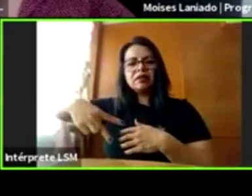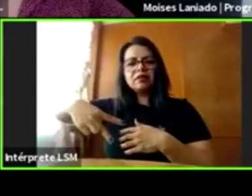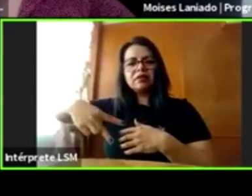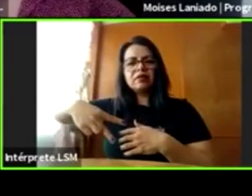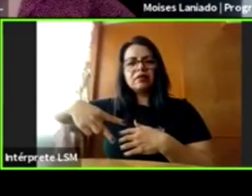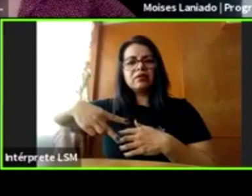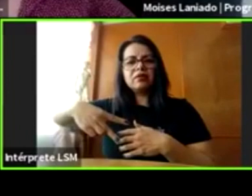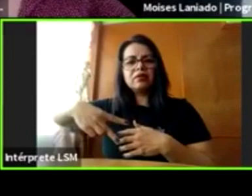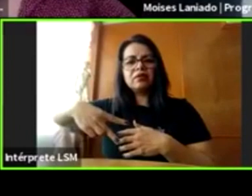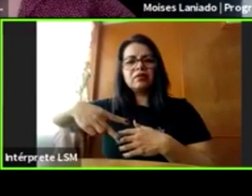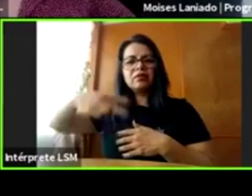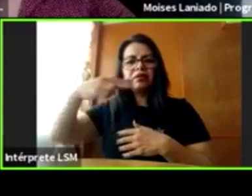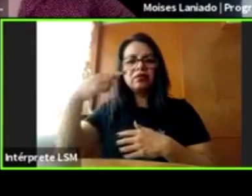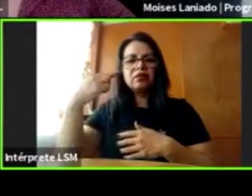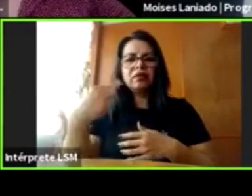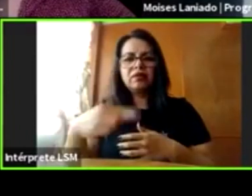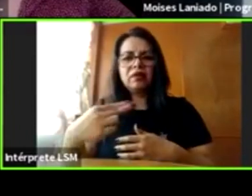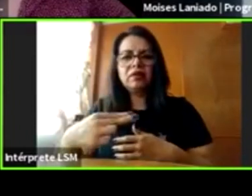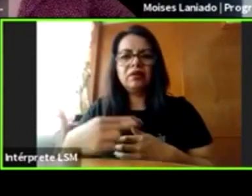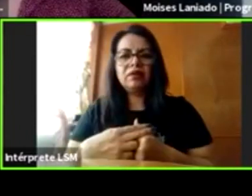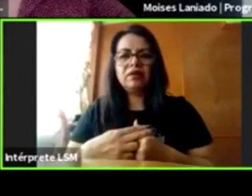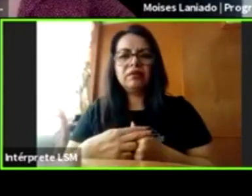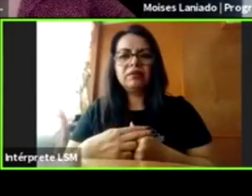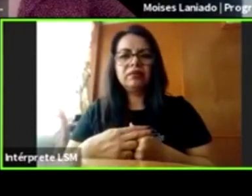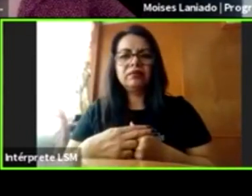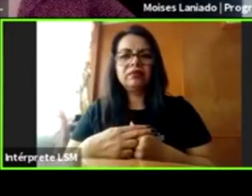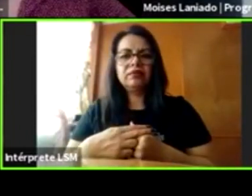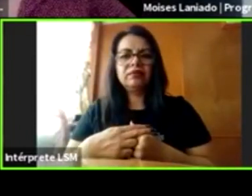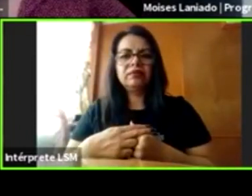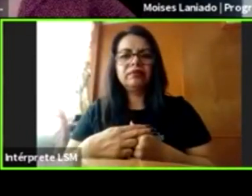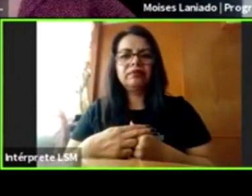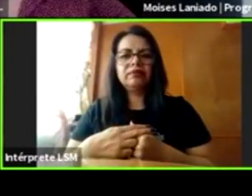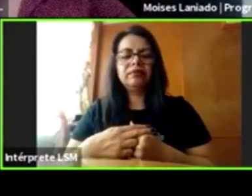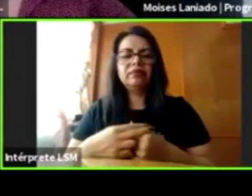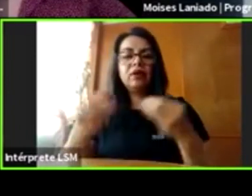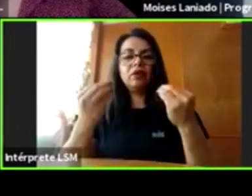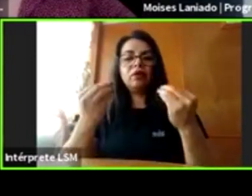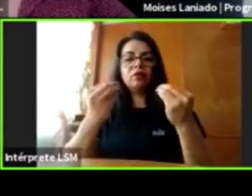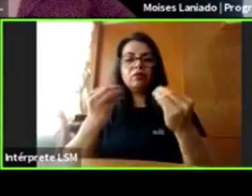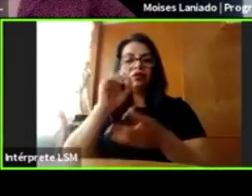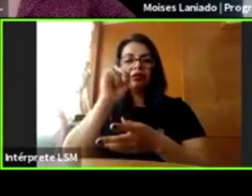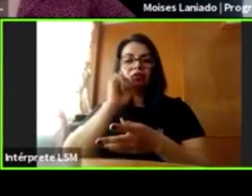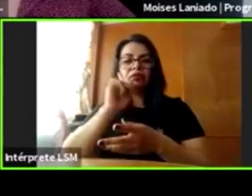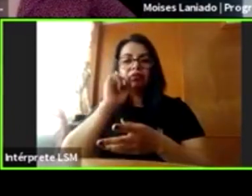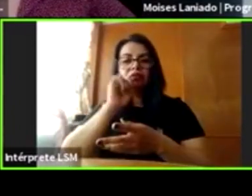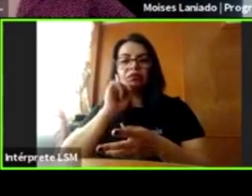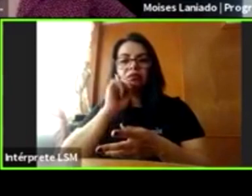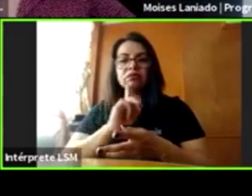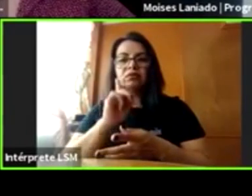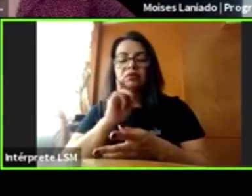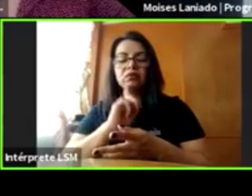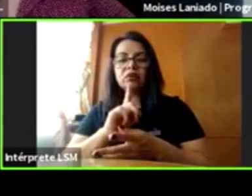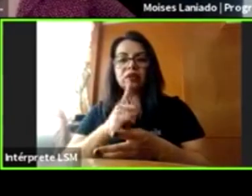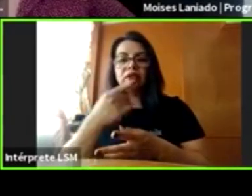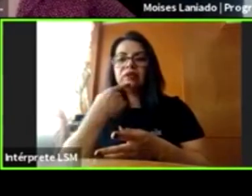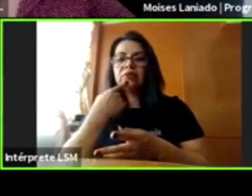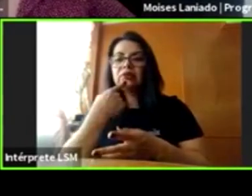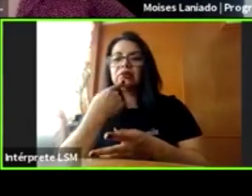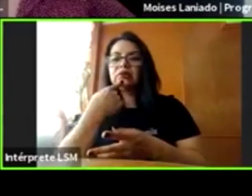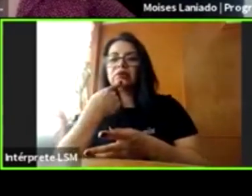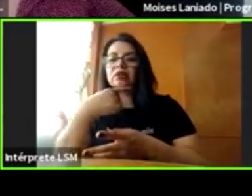que se llamaba Mi Primer Acoso, en donde miles de mujeres denunciaron ese primer acoso.